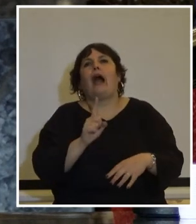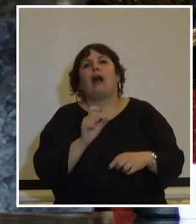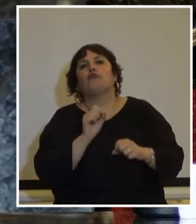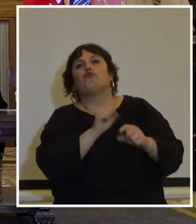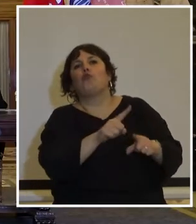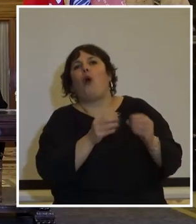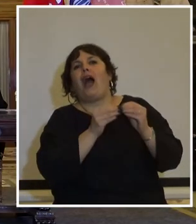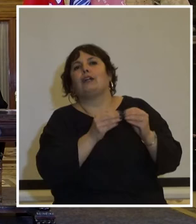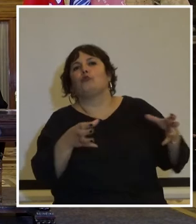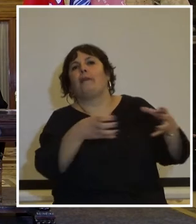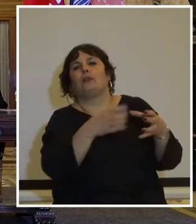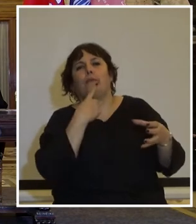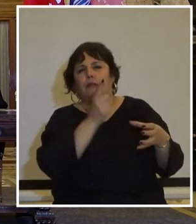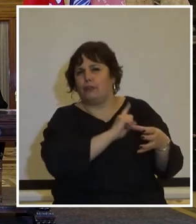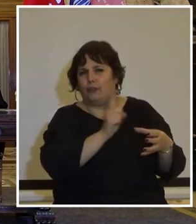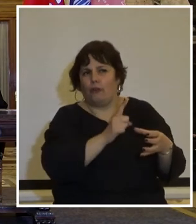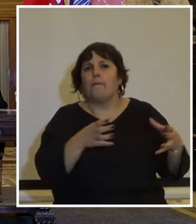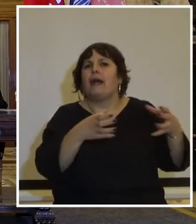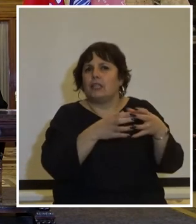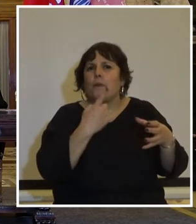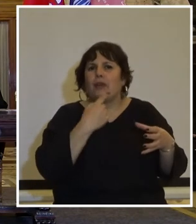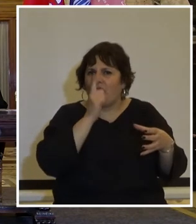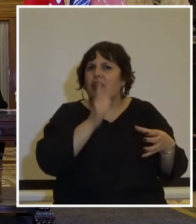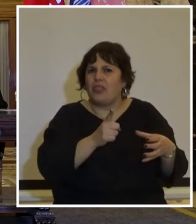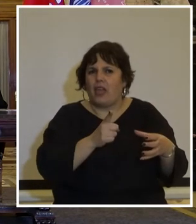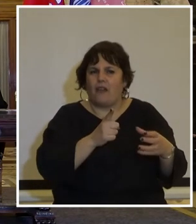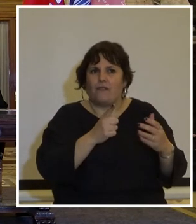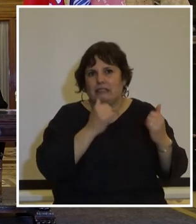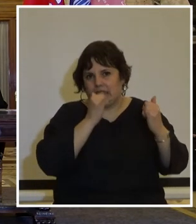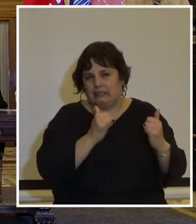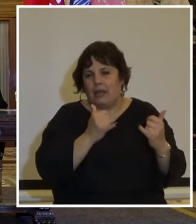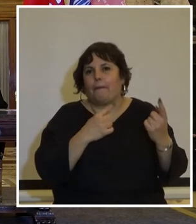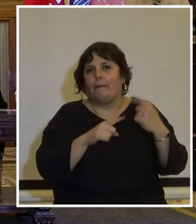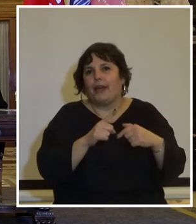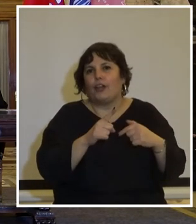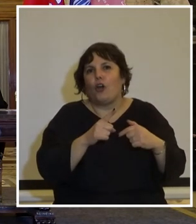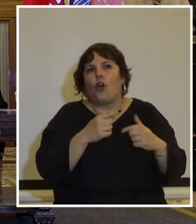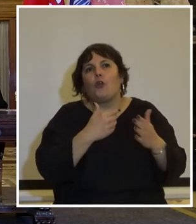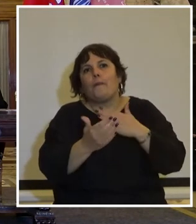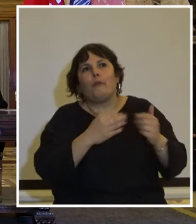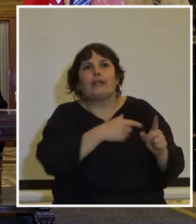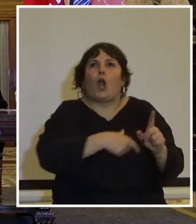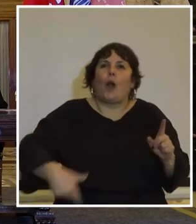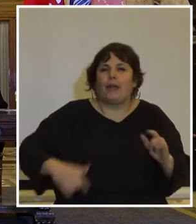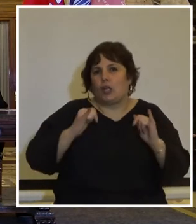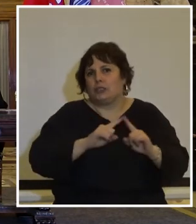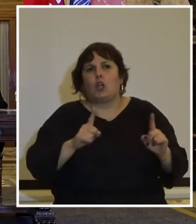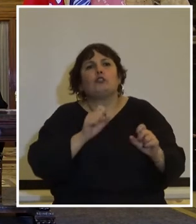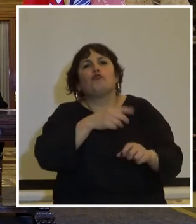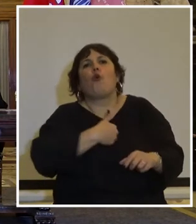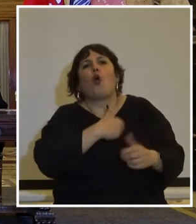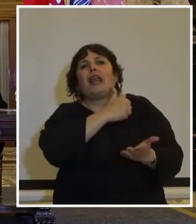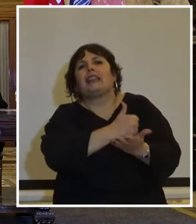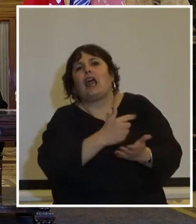patrimonio de ningún partido los partidos políticos deben estar a la altura claro que sí sean o no gobierno desde el lugar que les toque